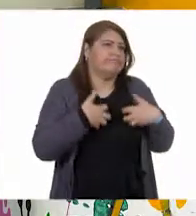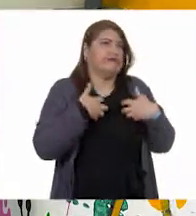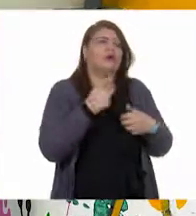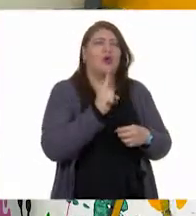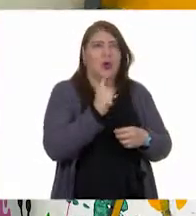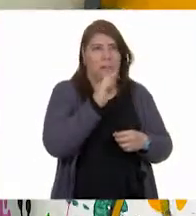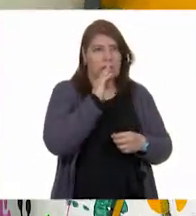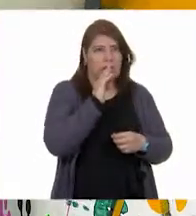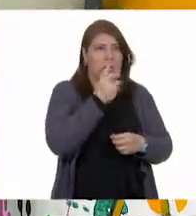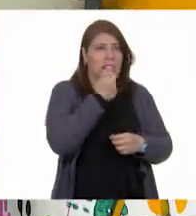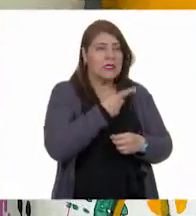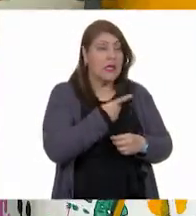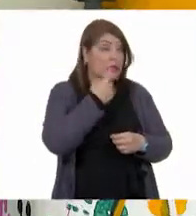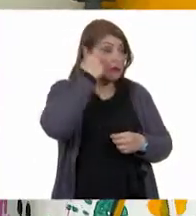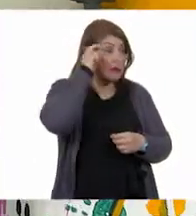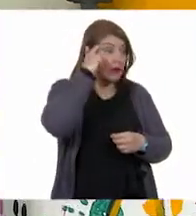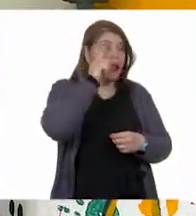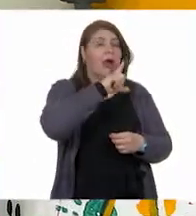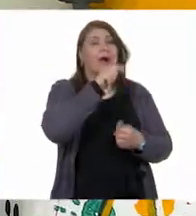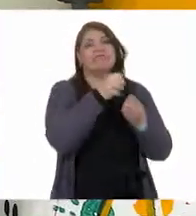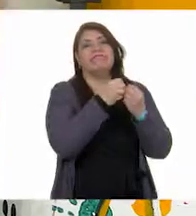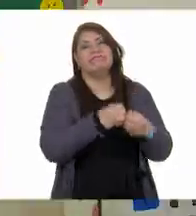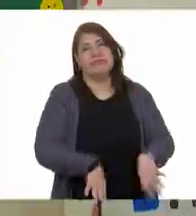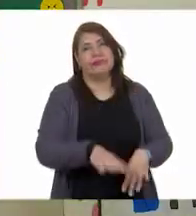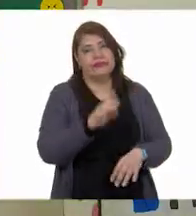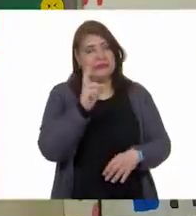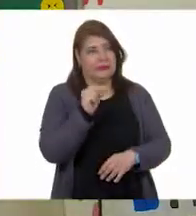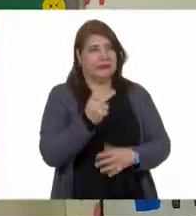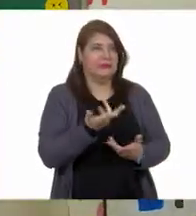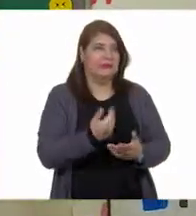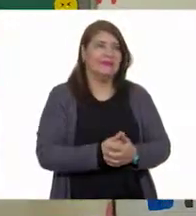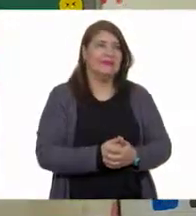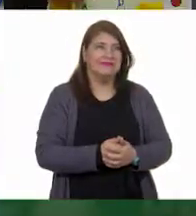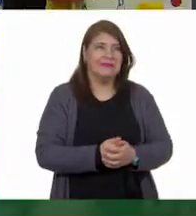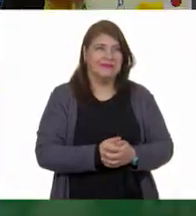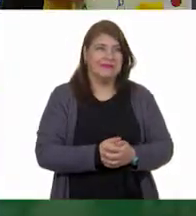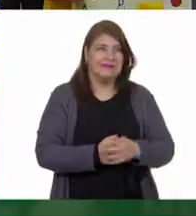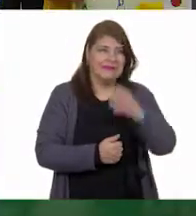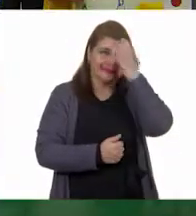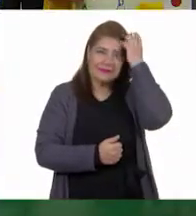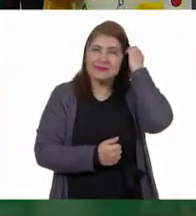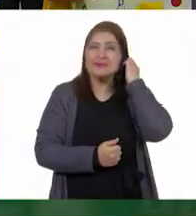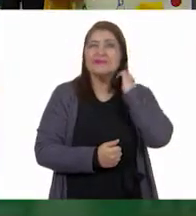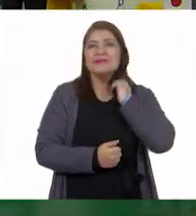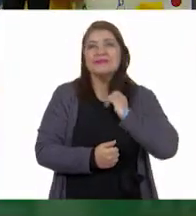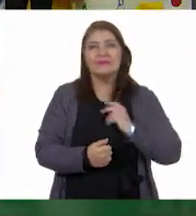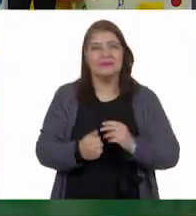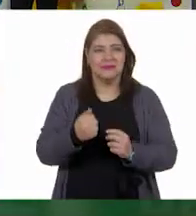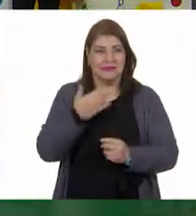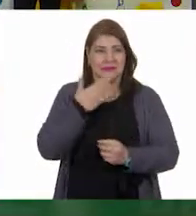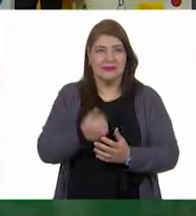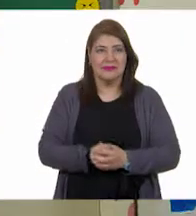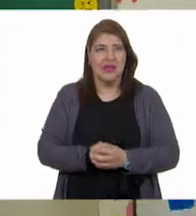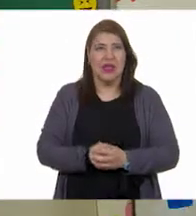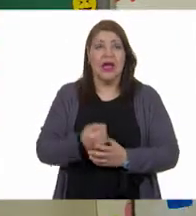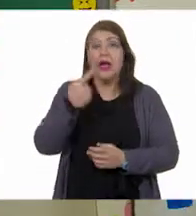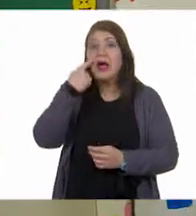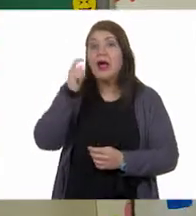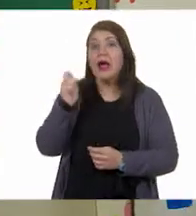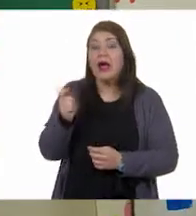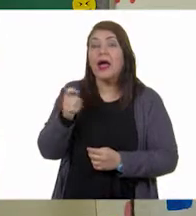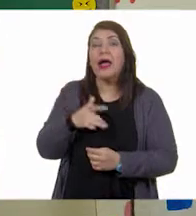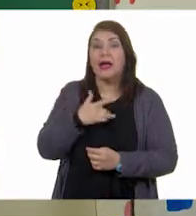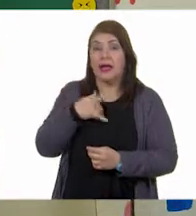solía decirme que el que se enoja pierde, además. Ah. Amigos. Amigos, muy bien. Ahora, ¿qué les parece